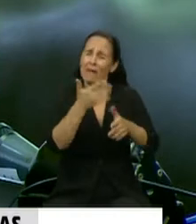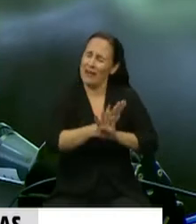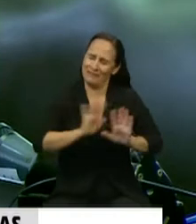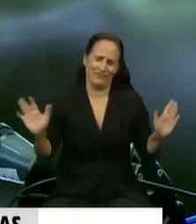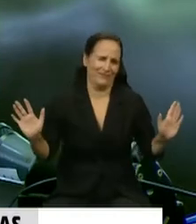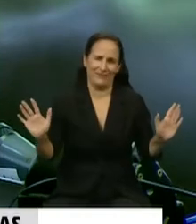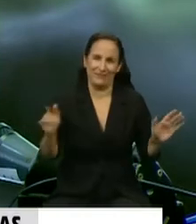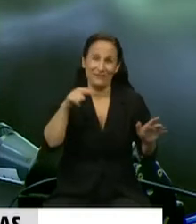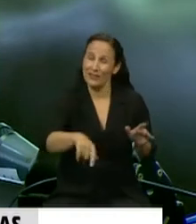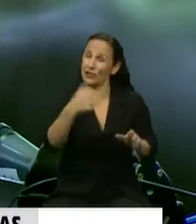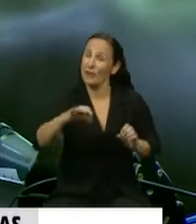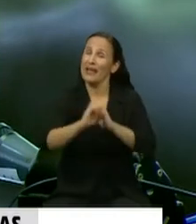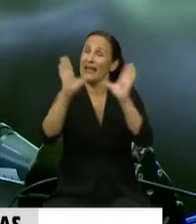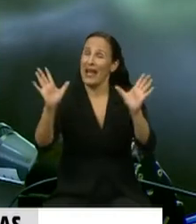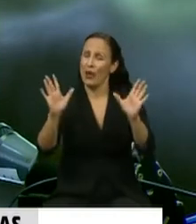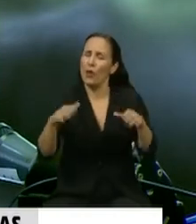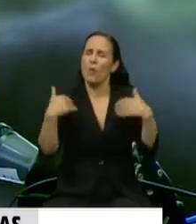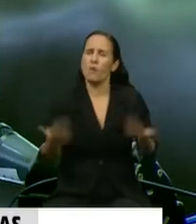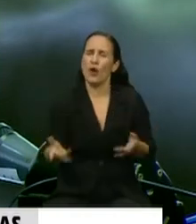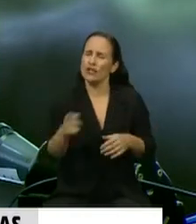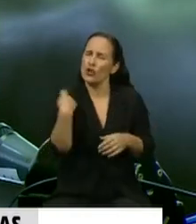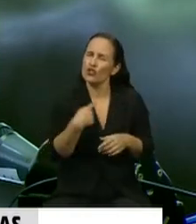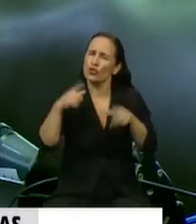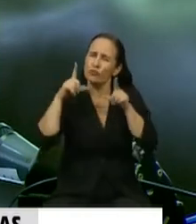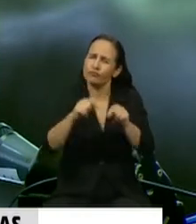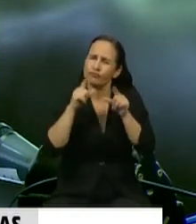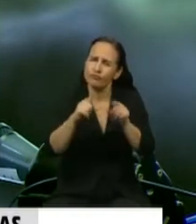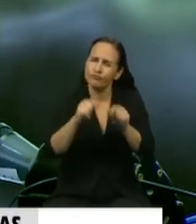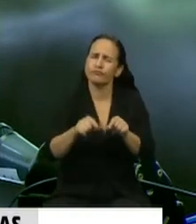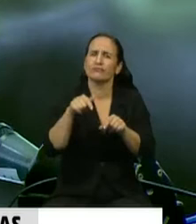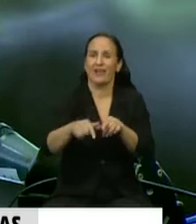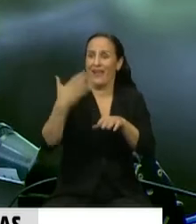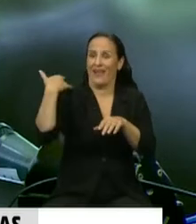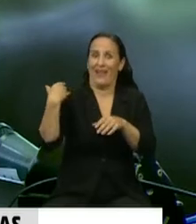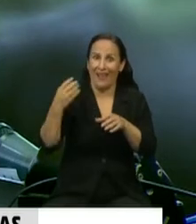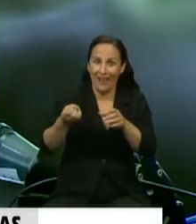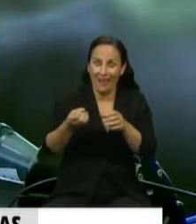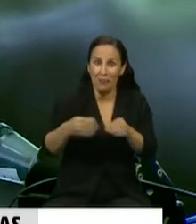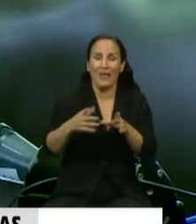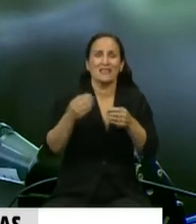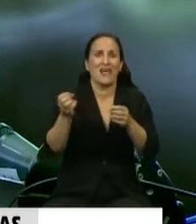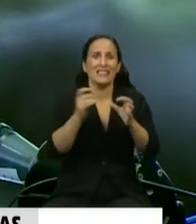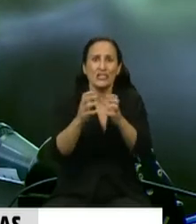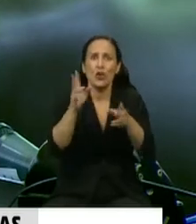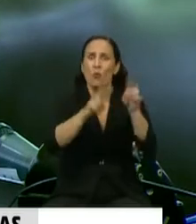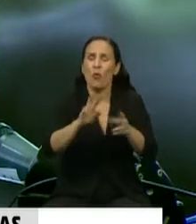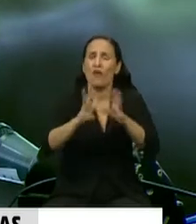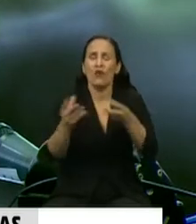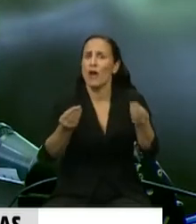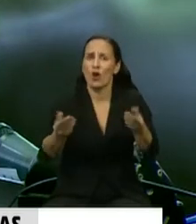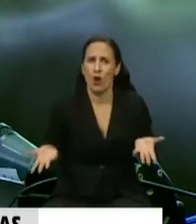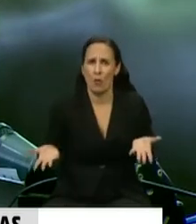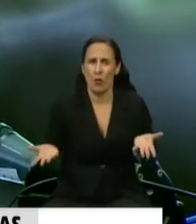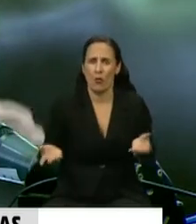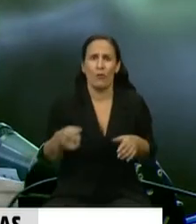Eso tiene que quedar claro. Y por eso nosotros venimos reclamando que haya sesión desde el principio, que busquemos los métodos, porque acá cada